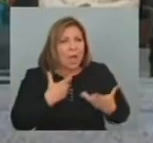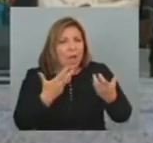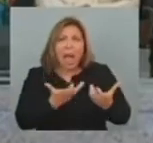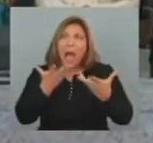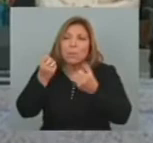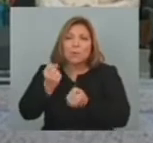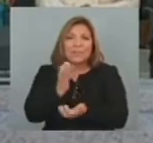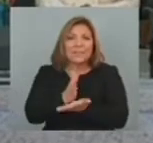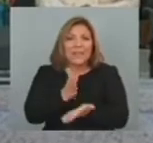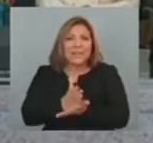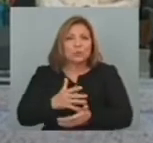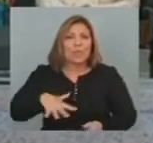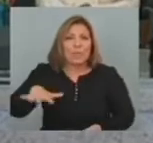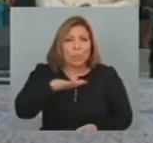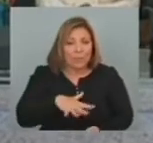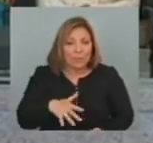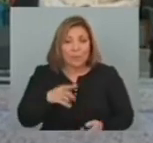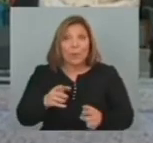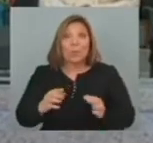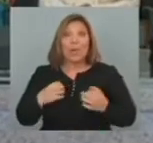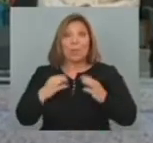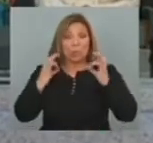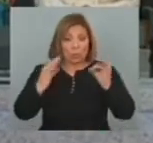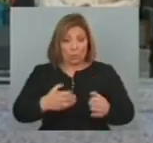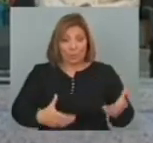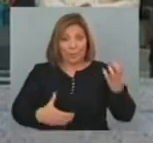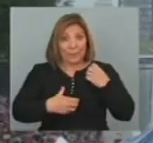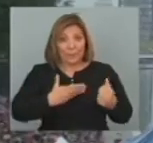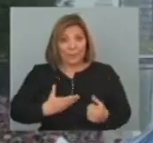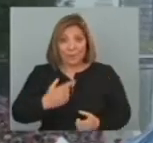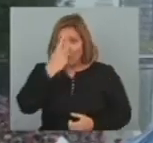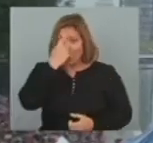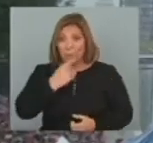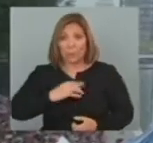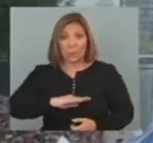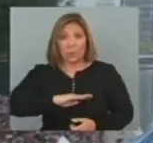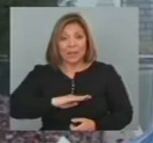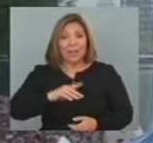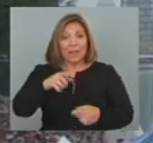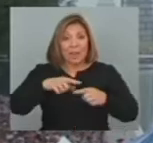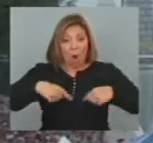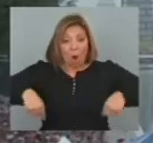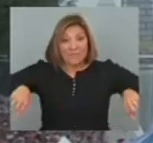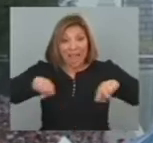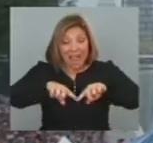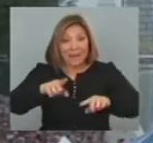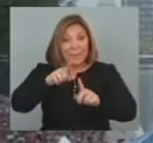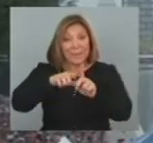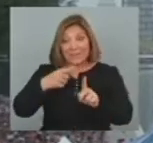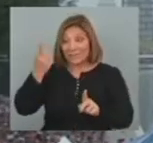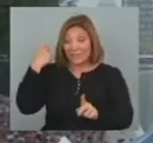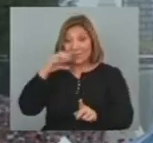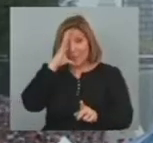favor de los derechos Civiles Cuando llegó A la Casa Blanca Mandó colocar Un busto Del reverendo En el despacho Y el pasado mes De febrero